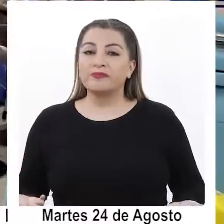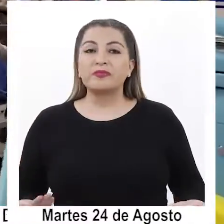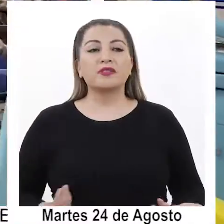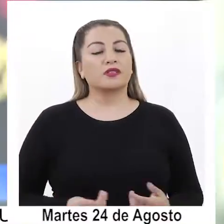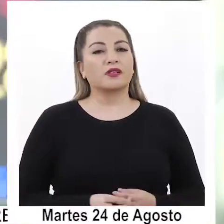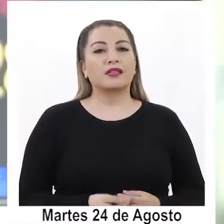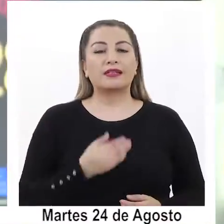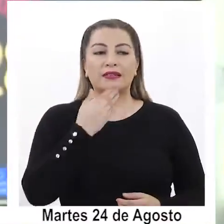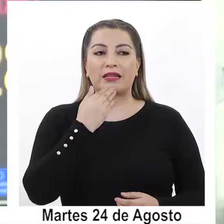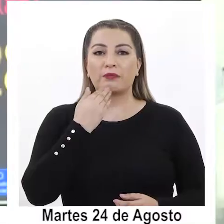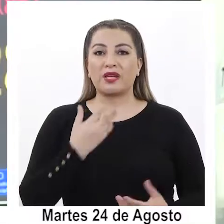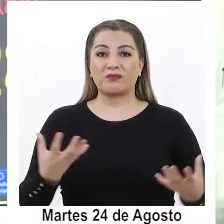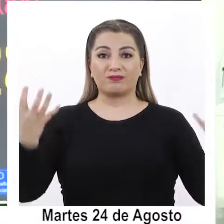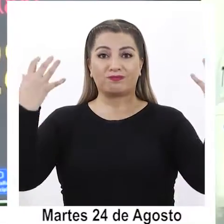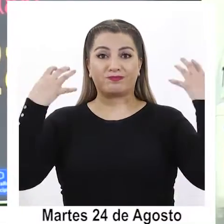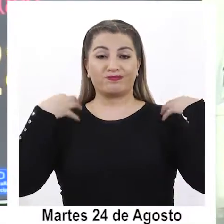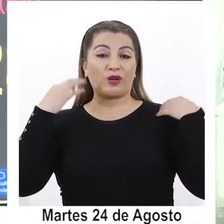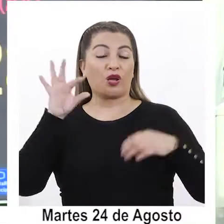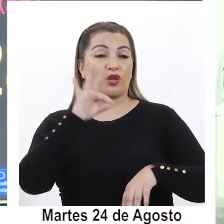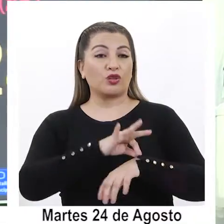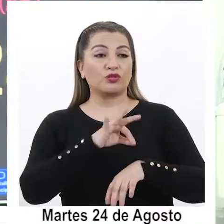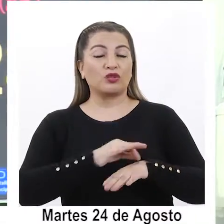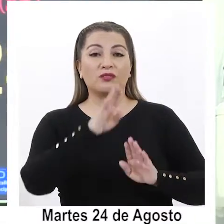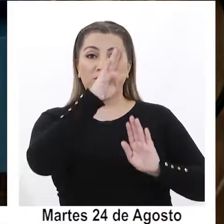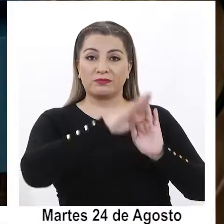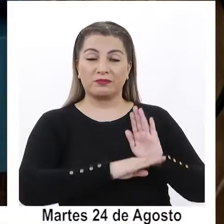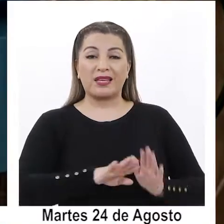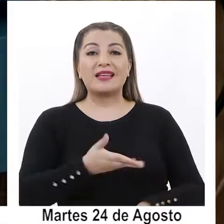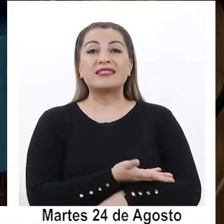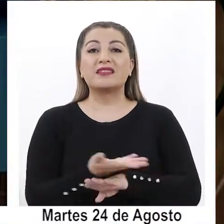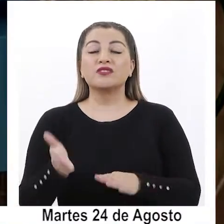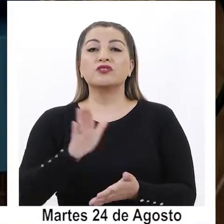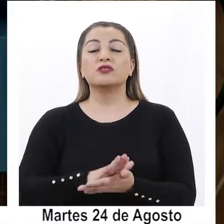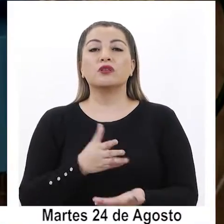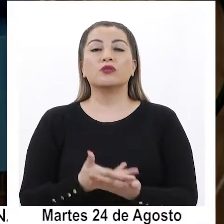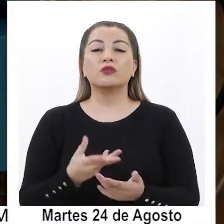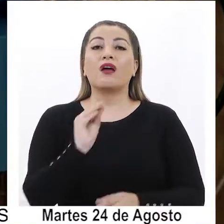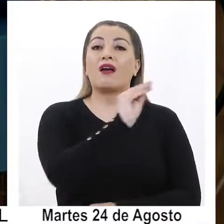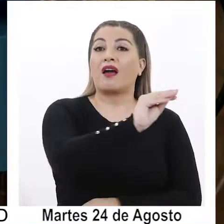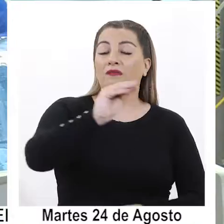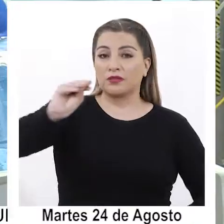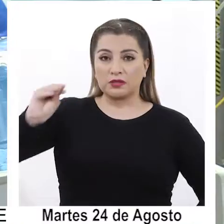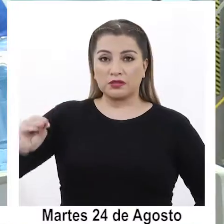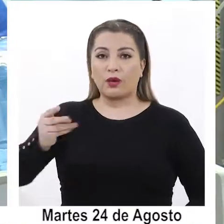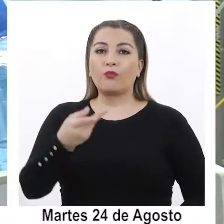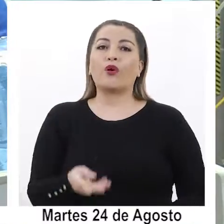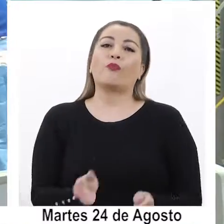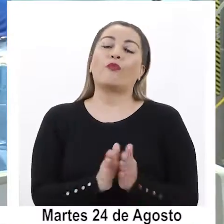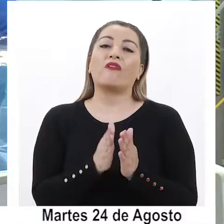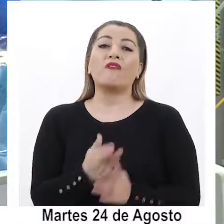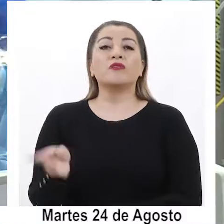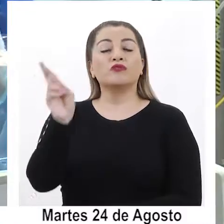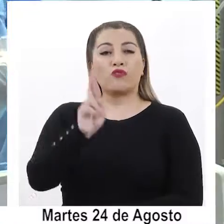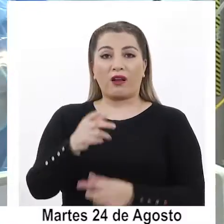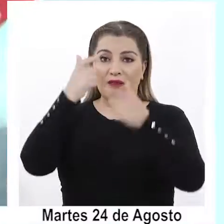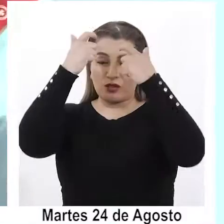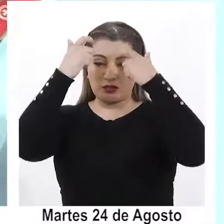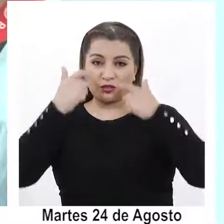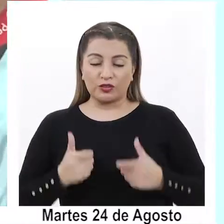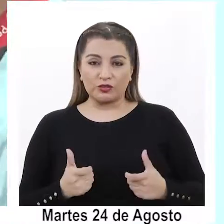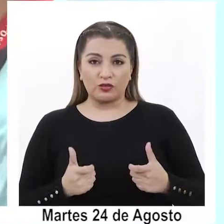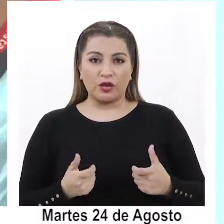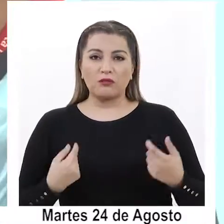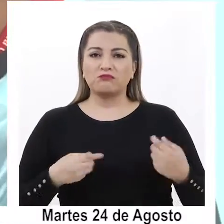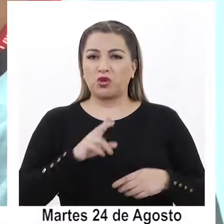también encargada del programa de adultos mayores del Servicio de Salud llamó a retomar estos controles habituales,